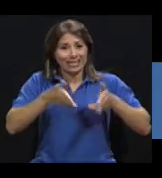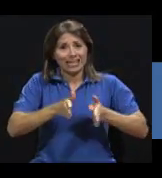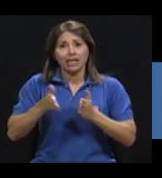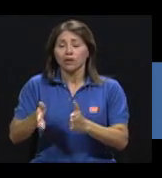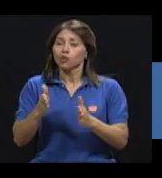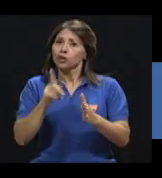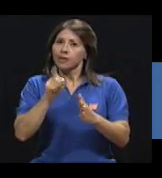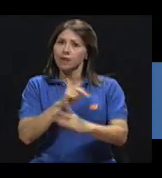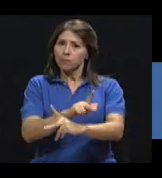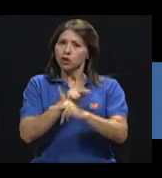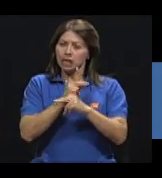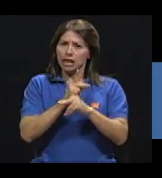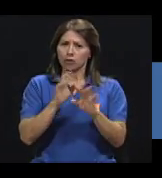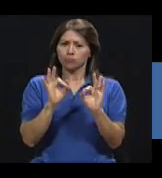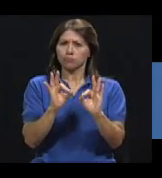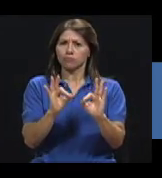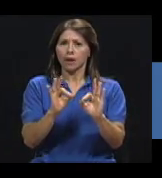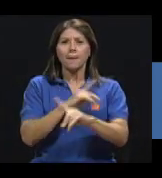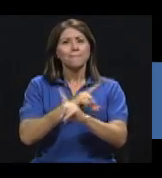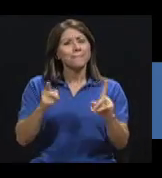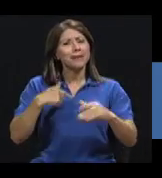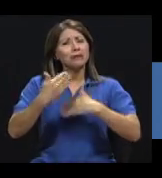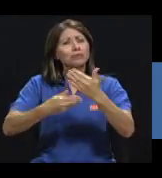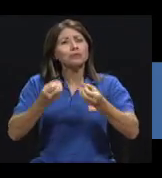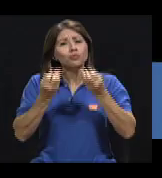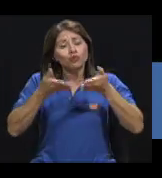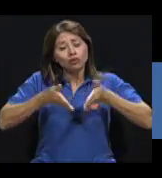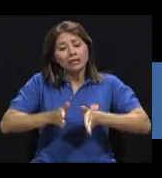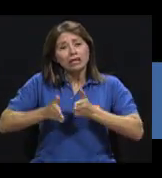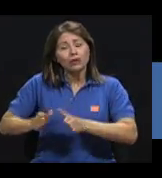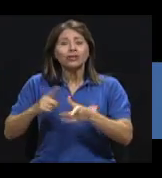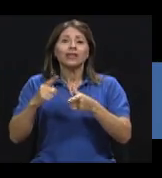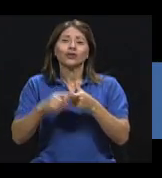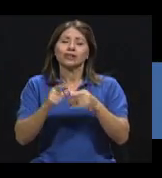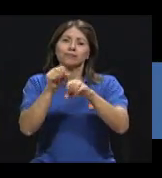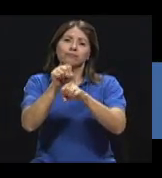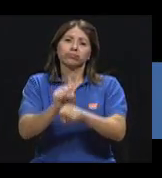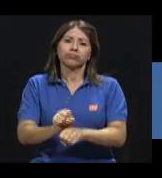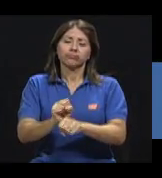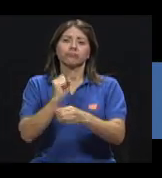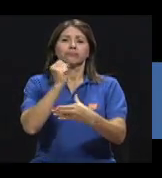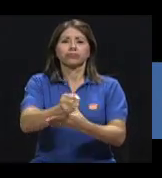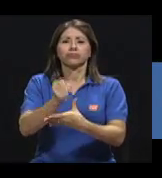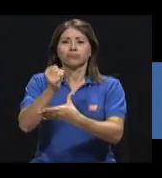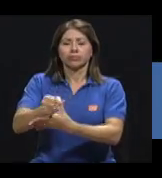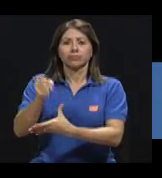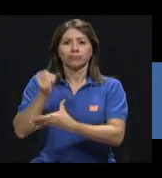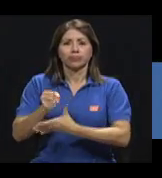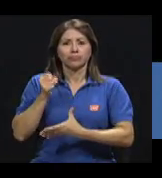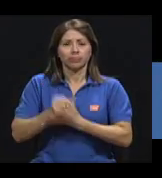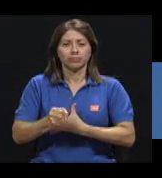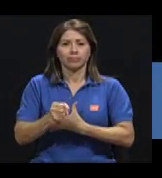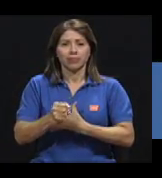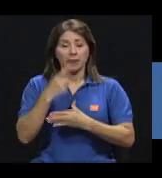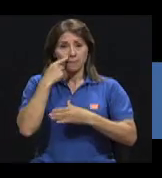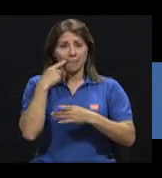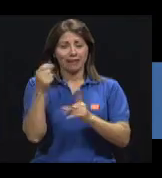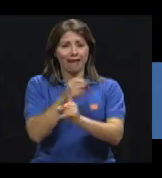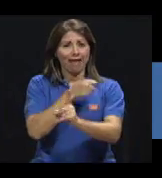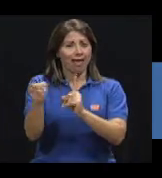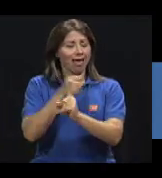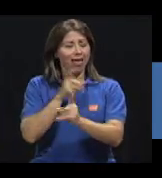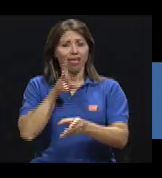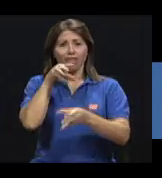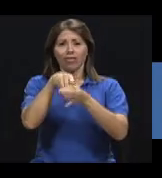descendencia era muy numerosa, el infanticidio era frecuente. Y la violencia paterna fomentaba parte de la vida cotidiana.